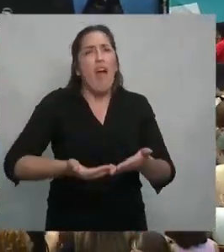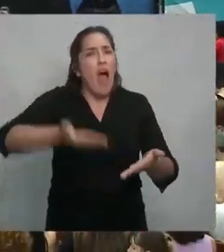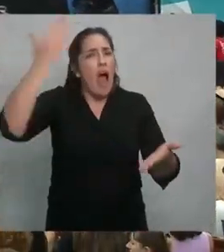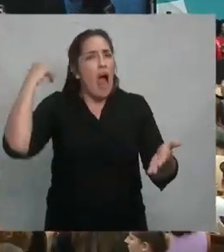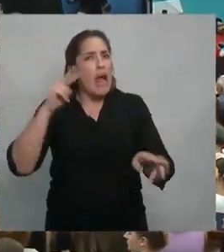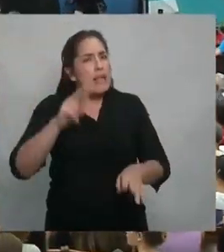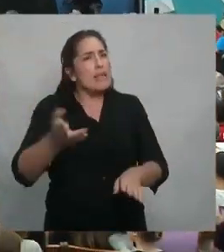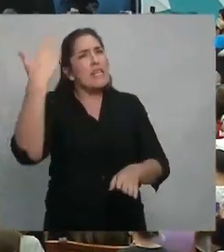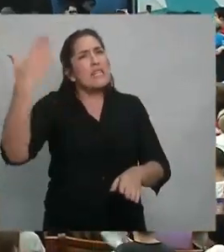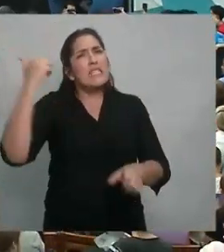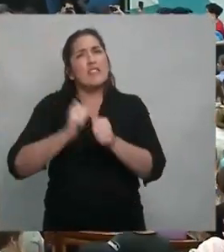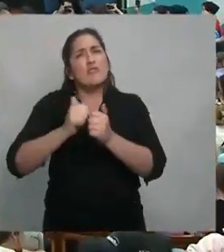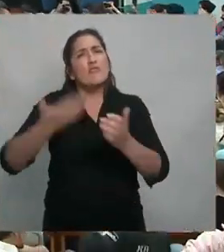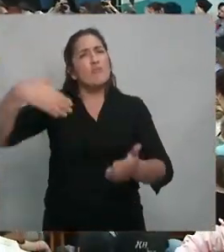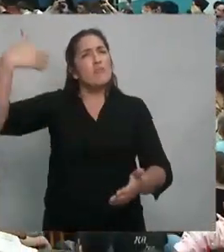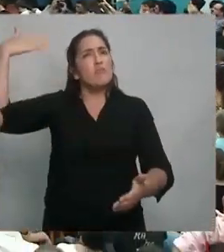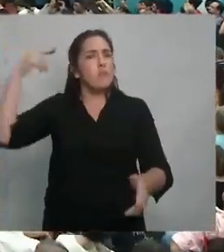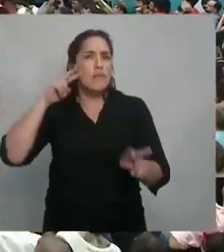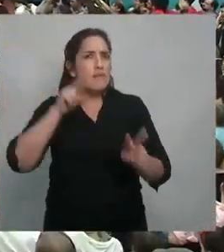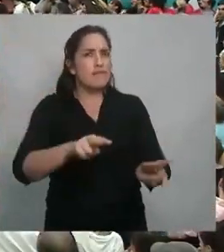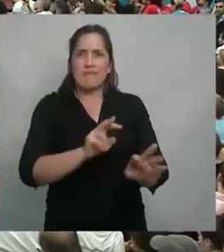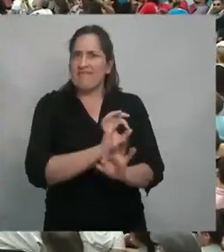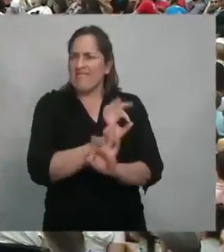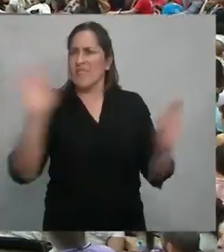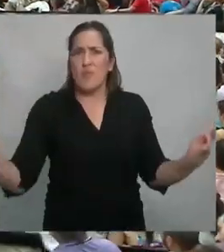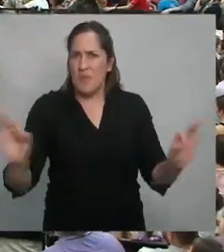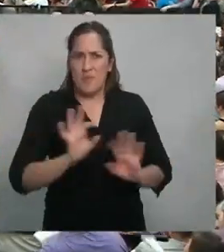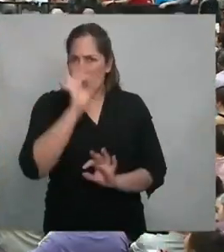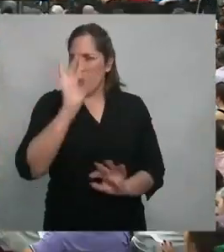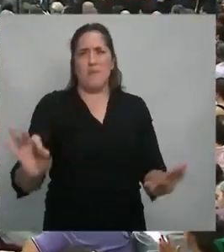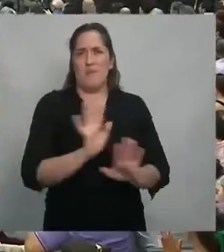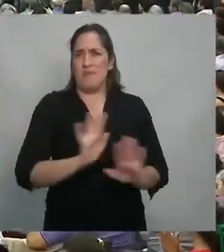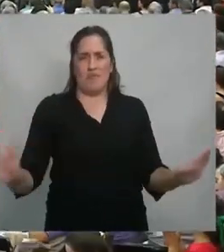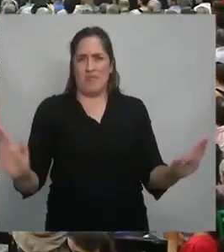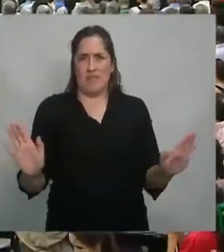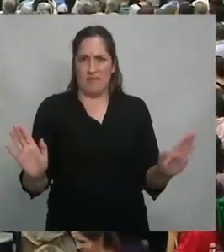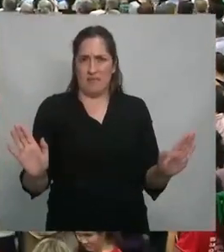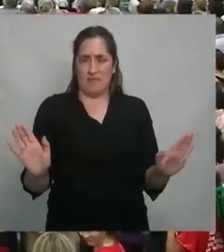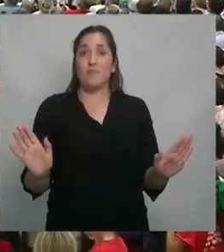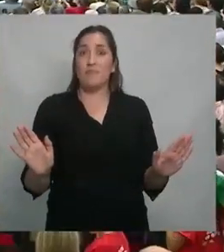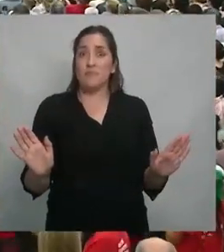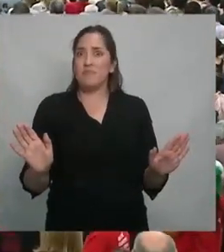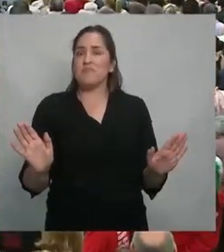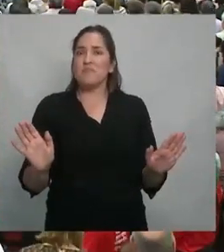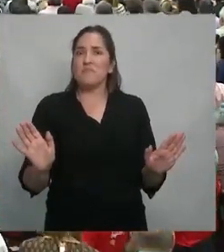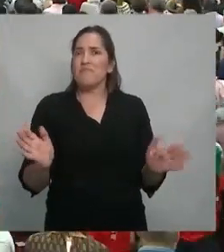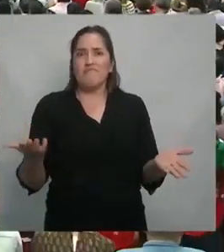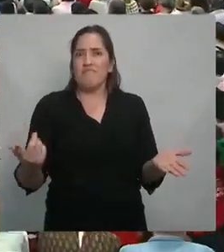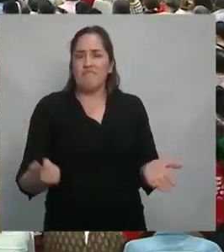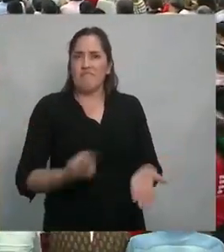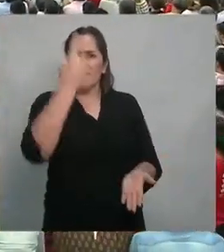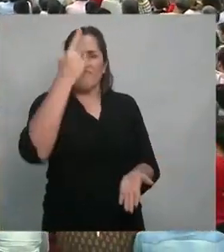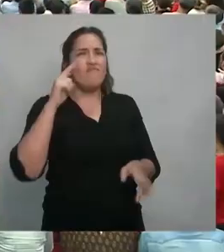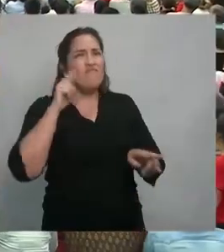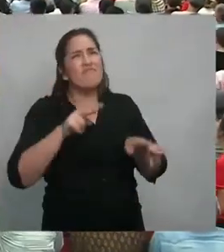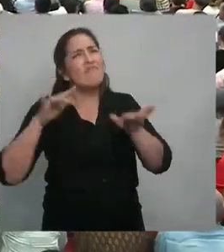en la historia, es inédito, fue